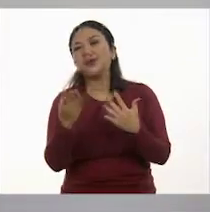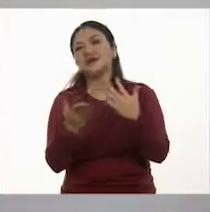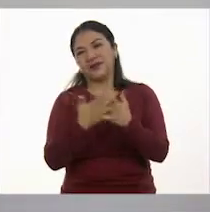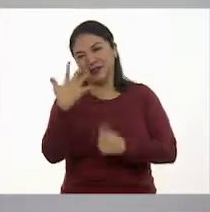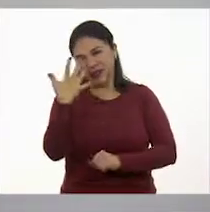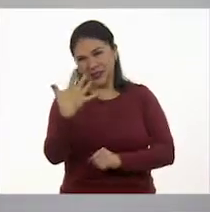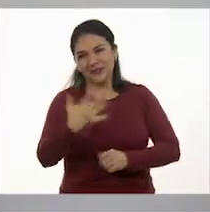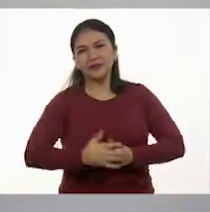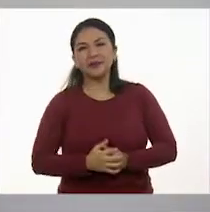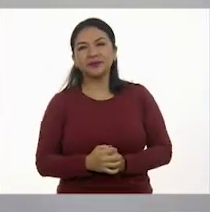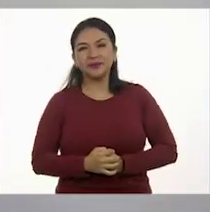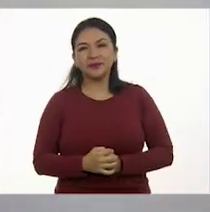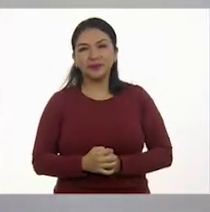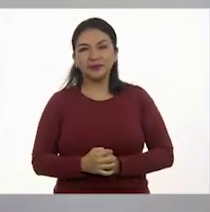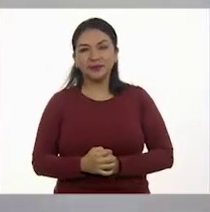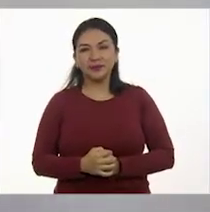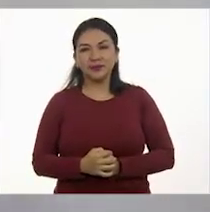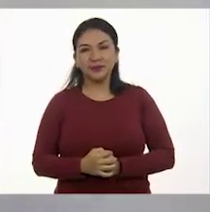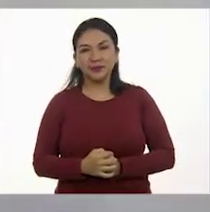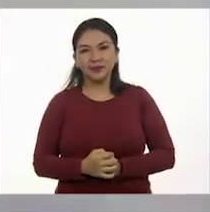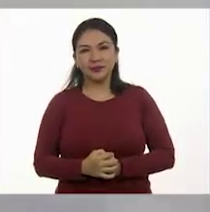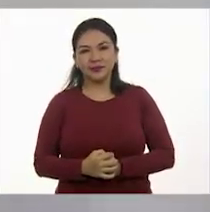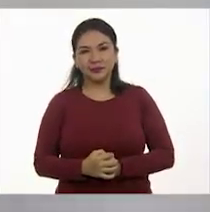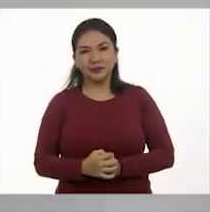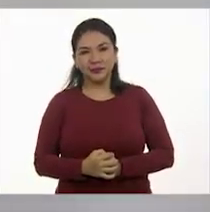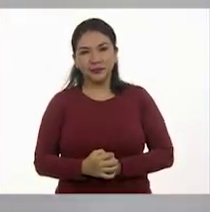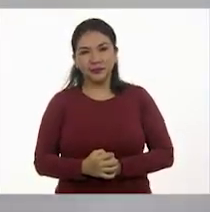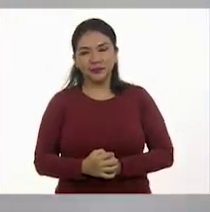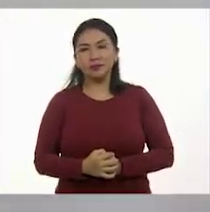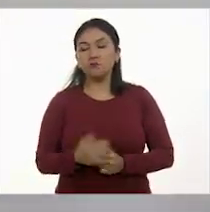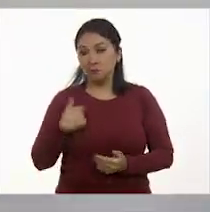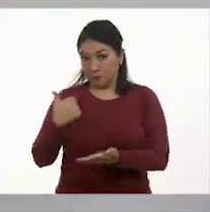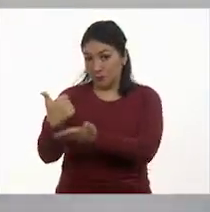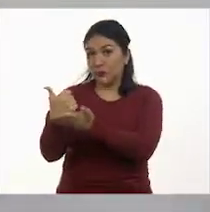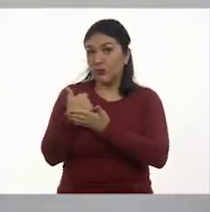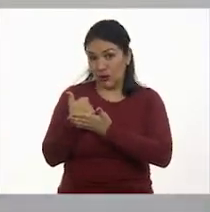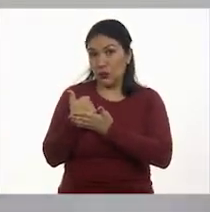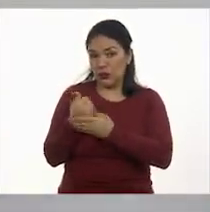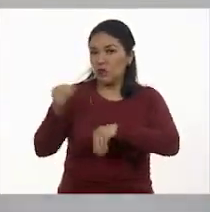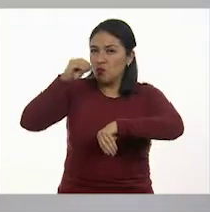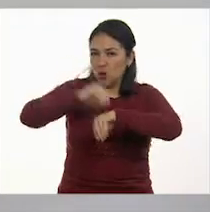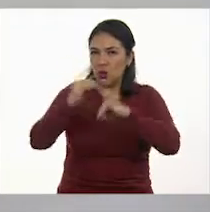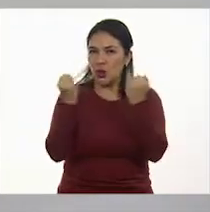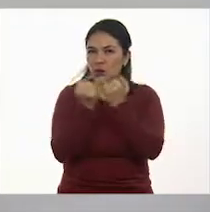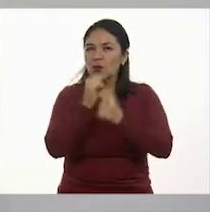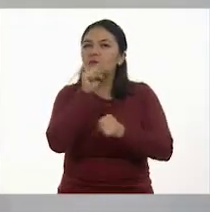y cinco. María, ¿me puedes apoyar en poner la marquita?